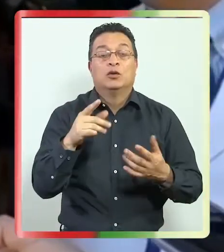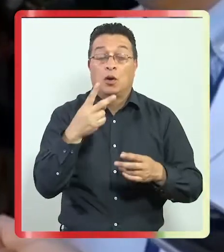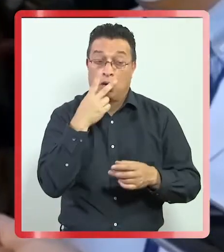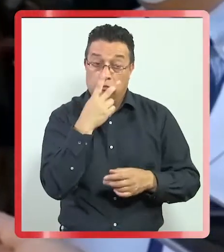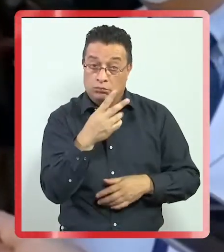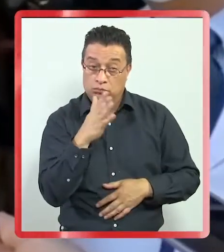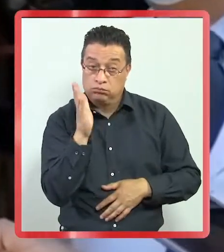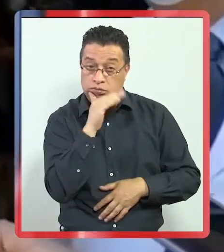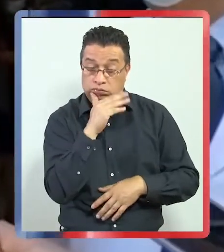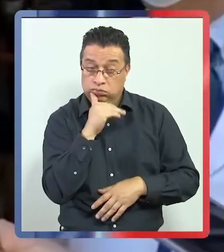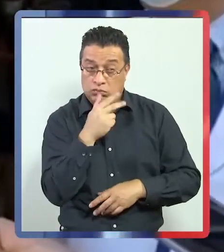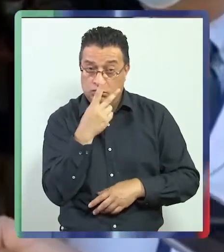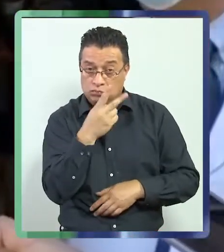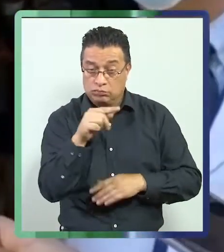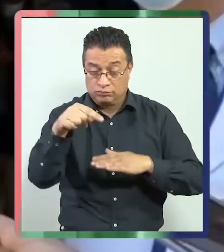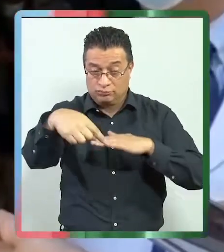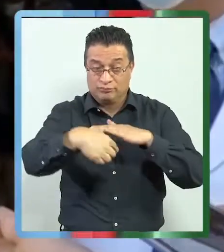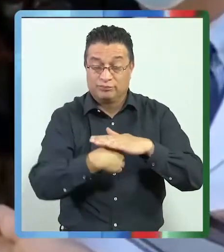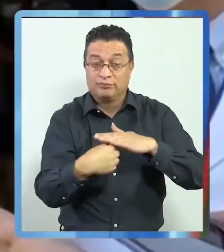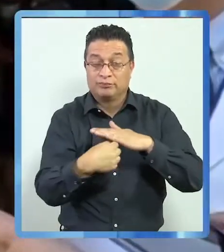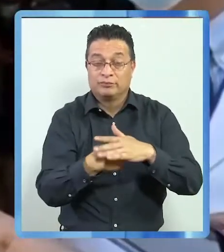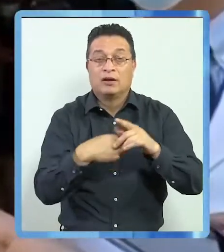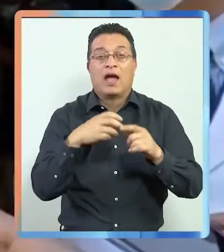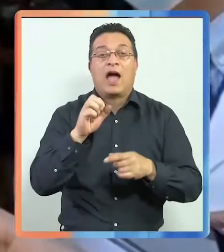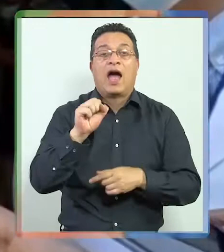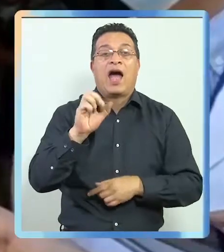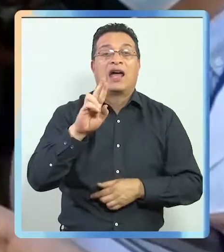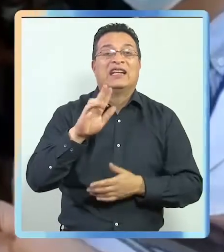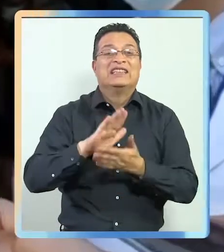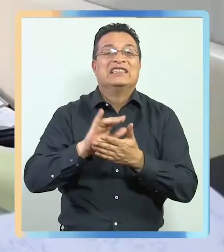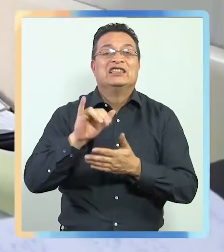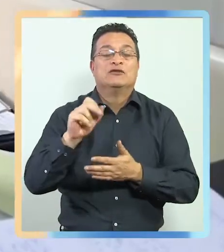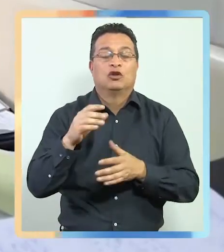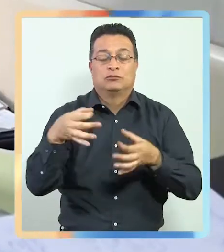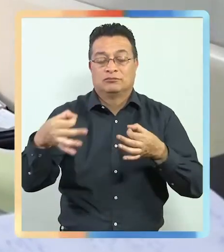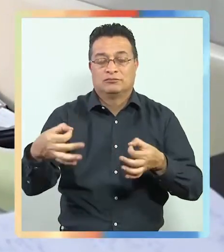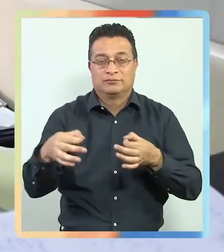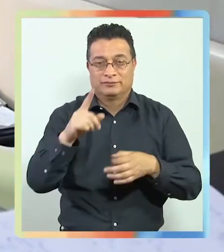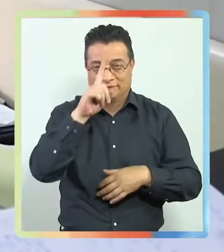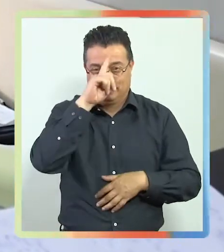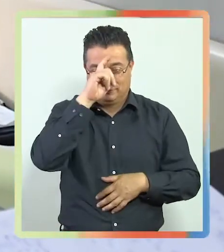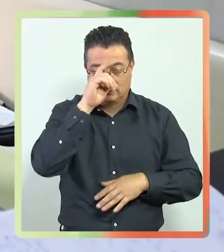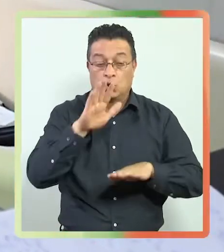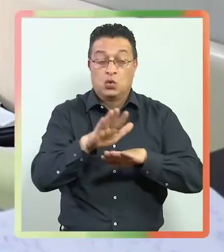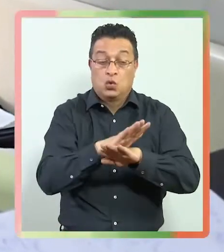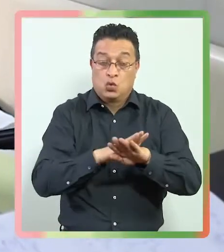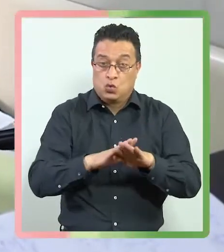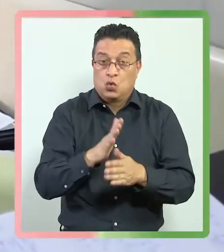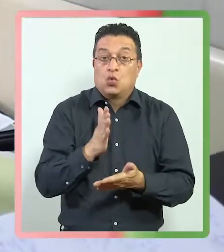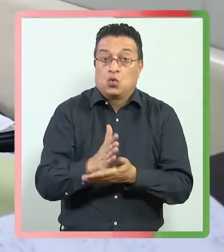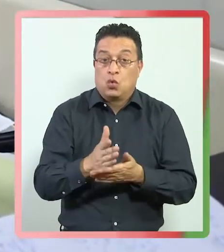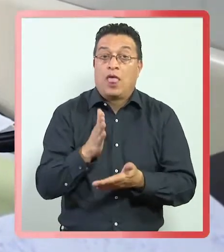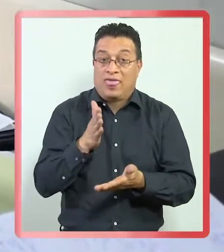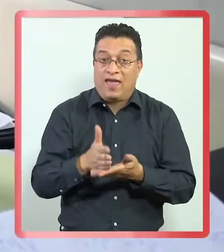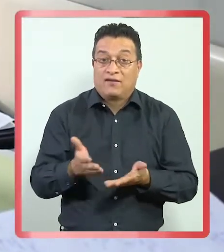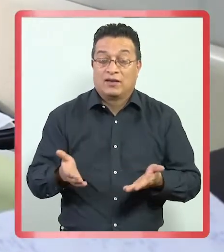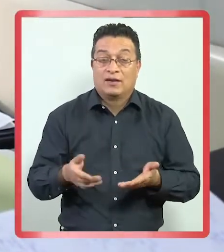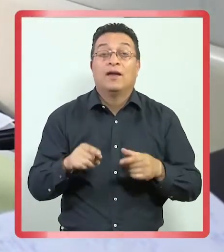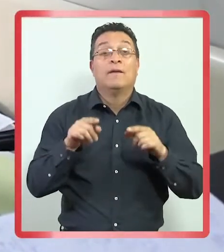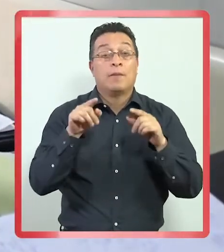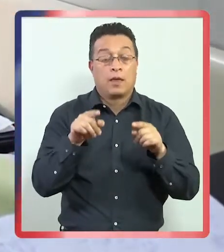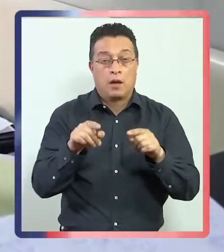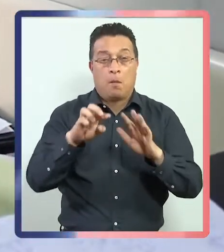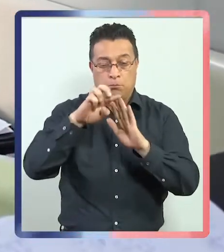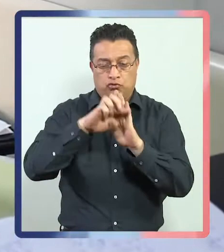una parte que no se ve de aquí de la admisión es el archivo de fichas clínicas que requiere de un resguardo muy riguroso.